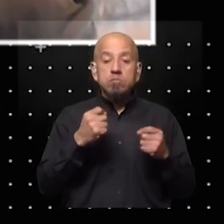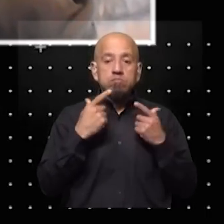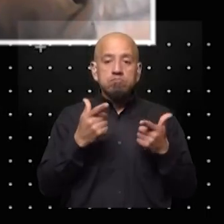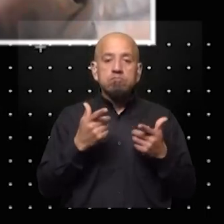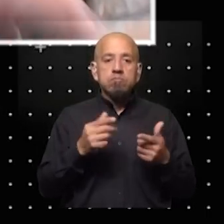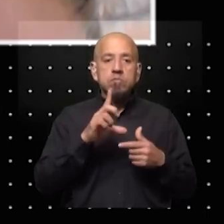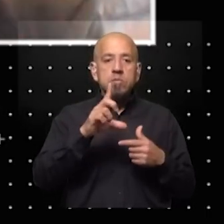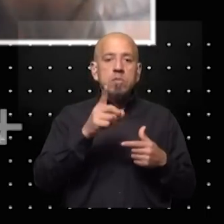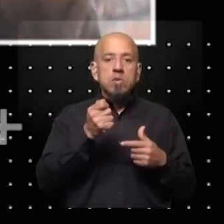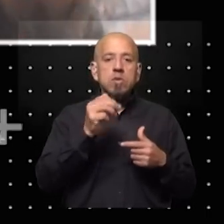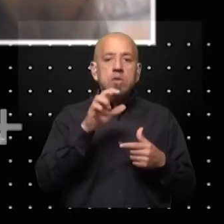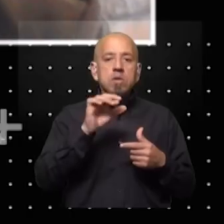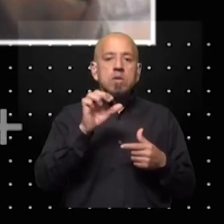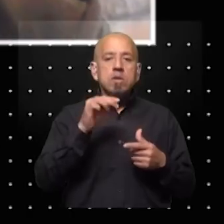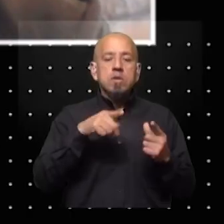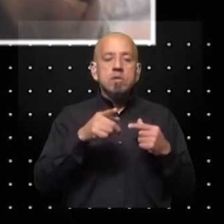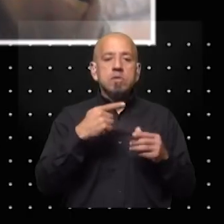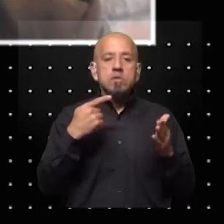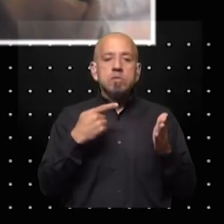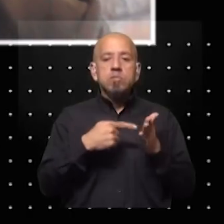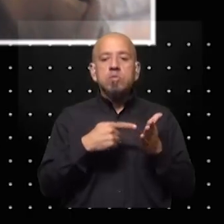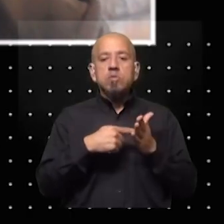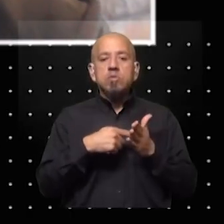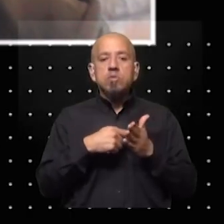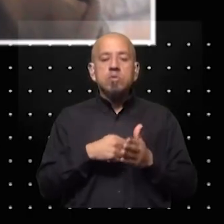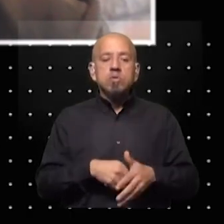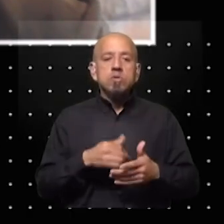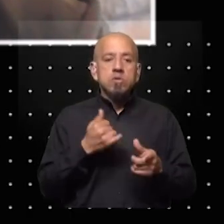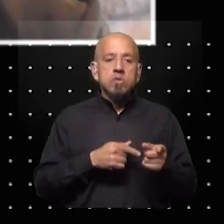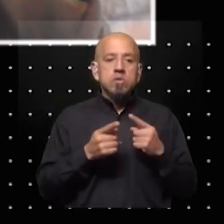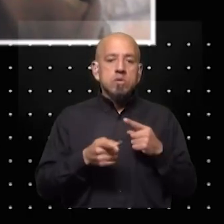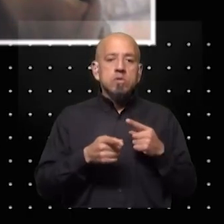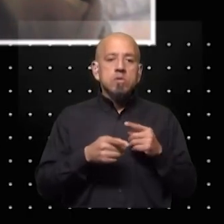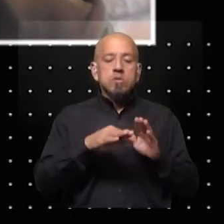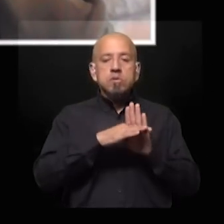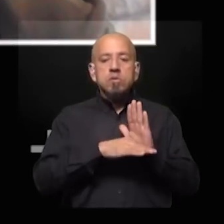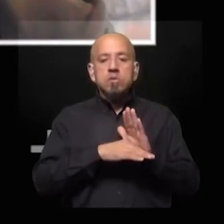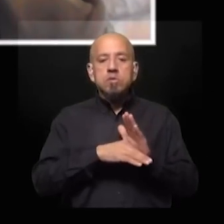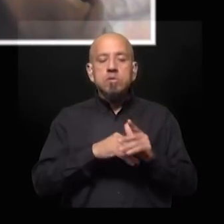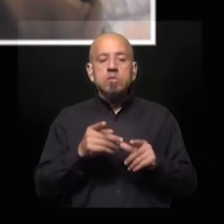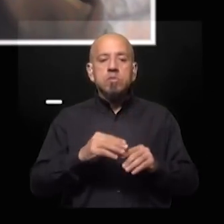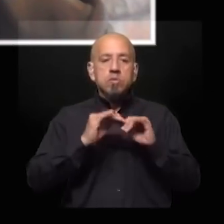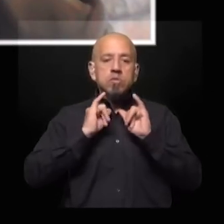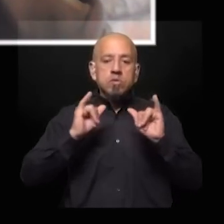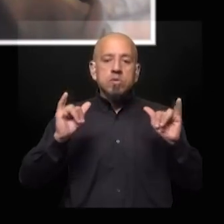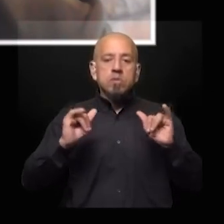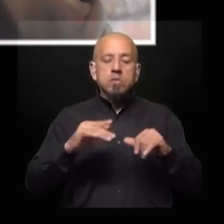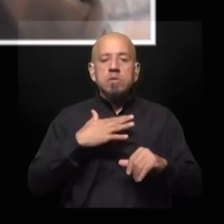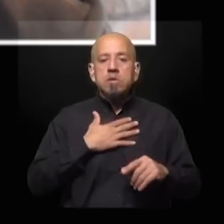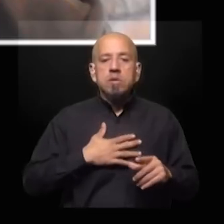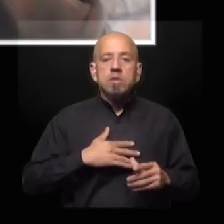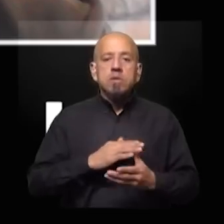Rodríguez Larreta tiene en la ciudad de Buenos Aires su plataforma digamos como para poder tener una campaña entre comillas más tranquila